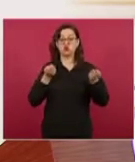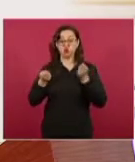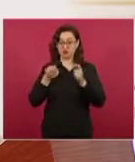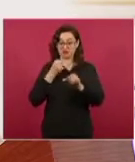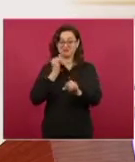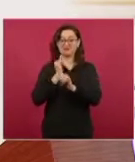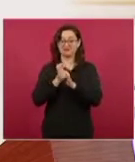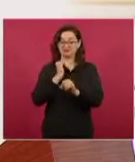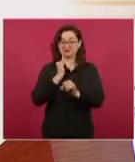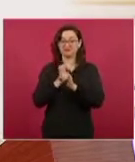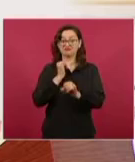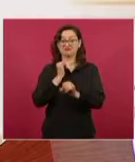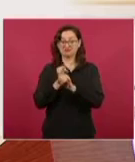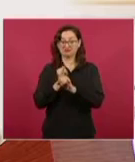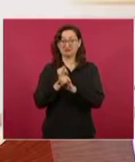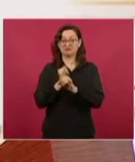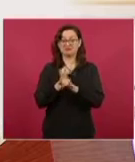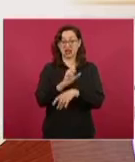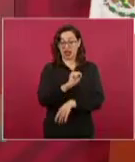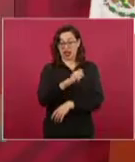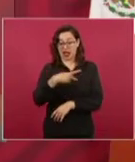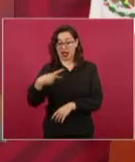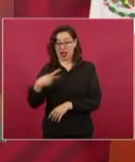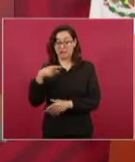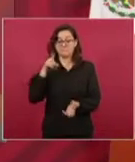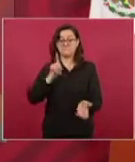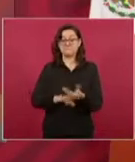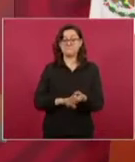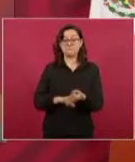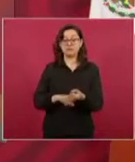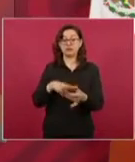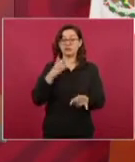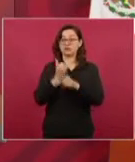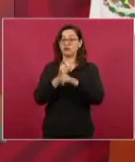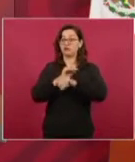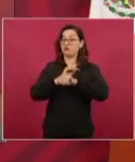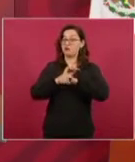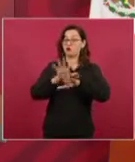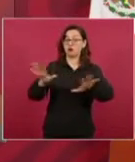los medios de información.